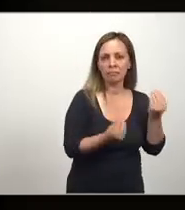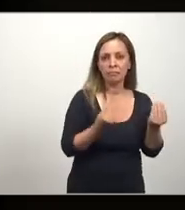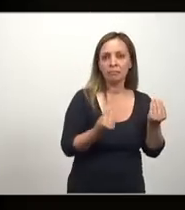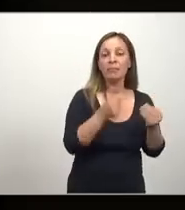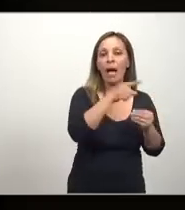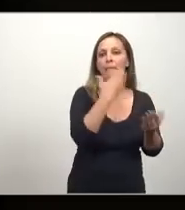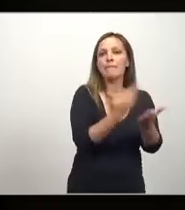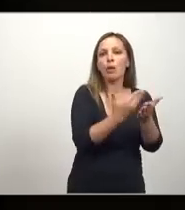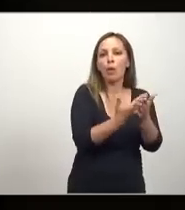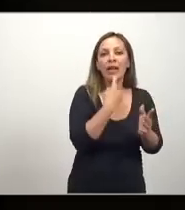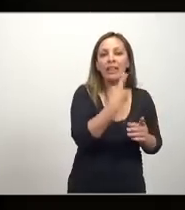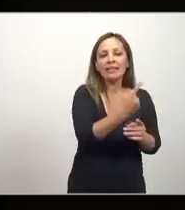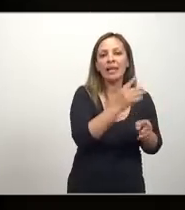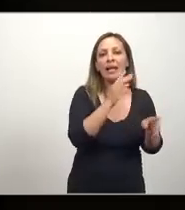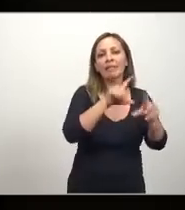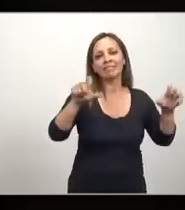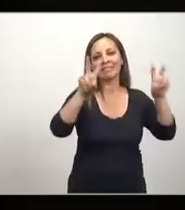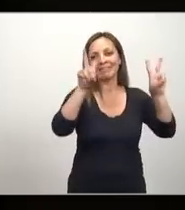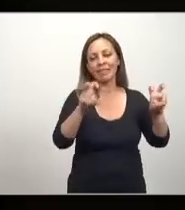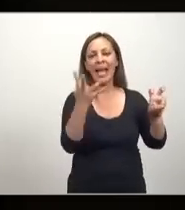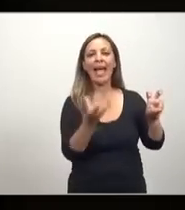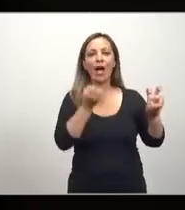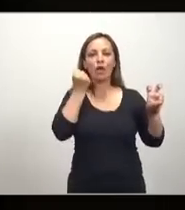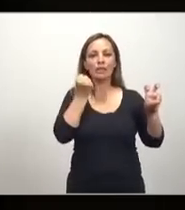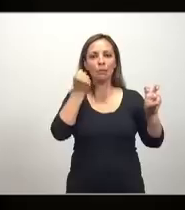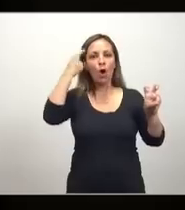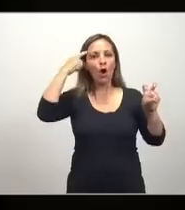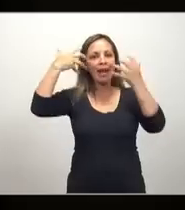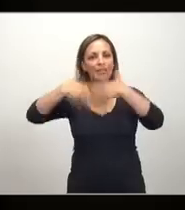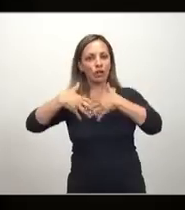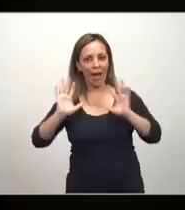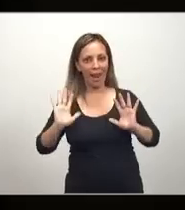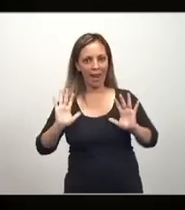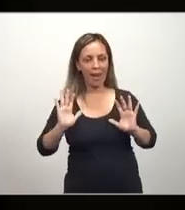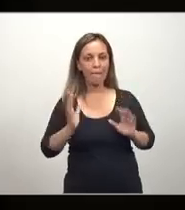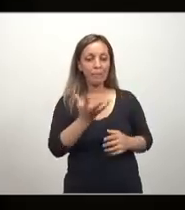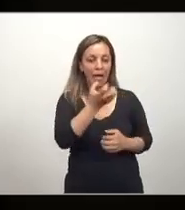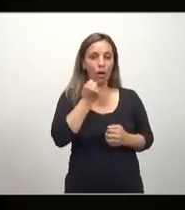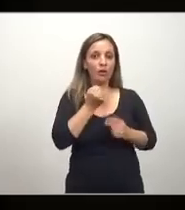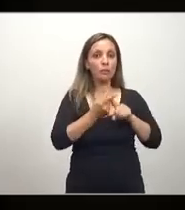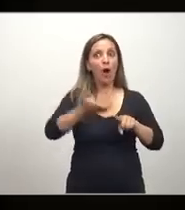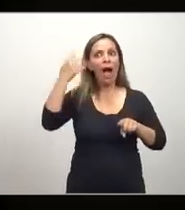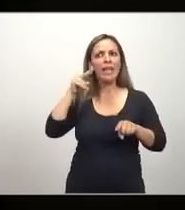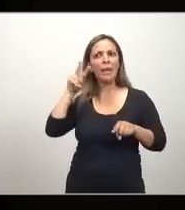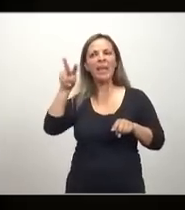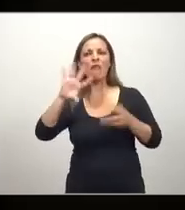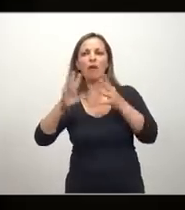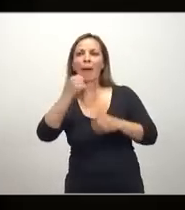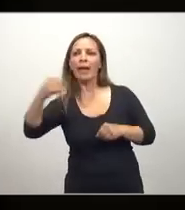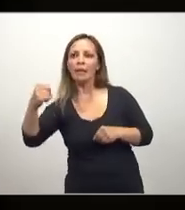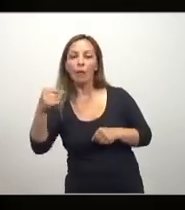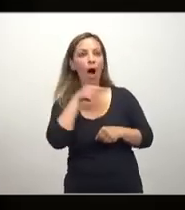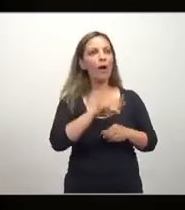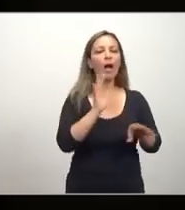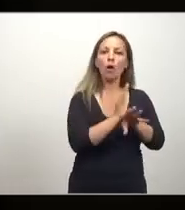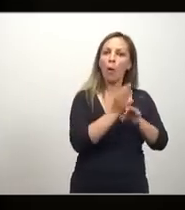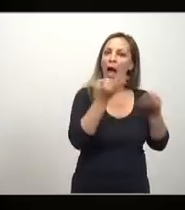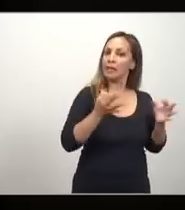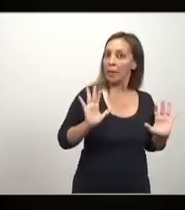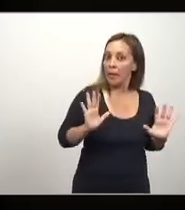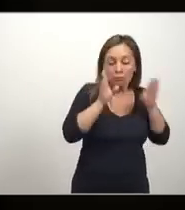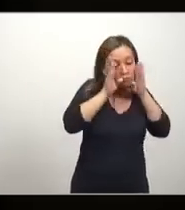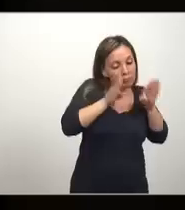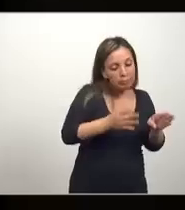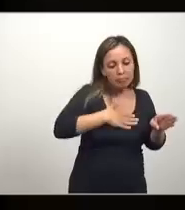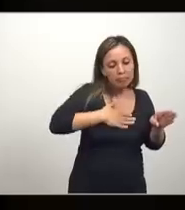donde propone el egoísmo racional, el llamado egoísmo racional, y ya el egoísmo pasa a ser de un feo defecto hasta una virtud. No hay que preocuparse nada más.